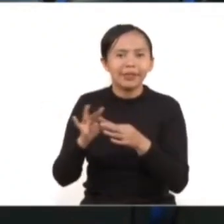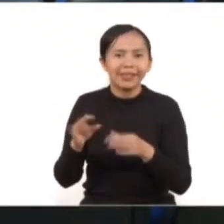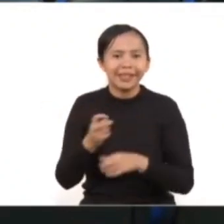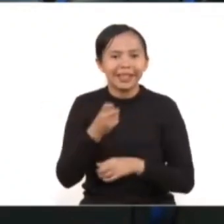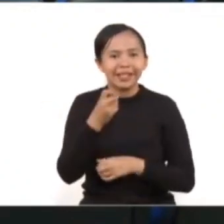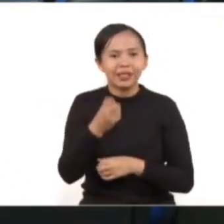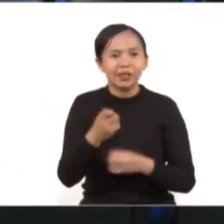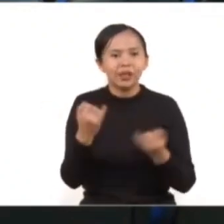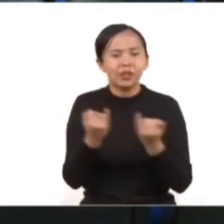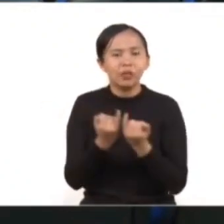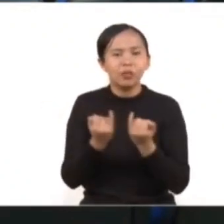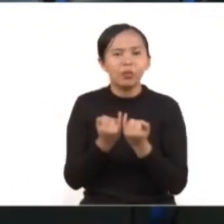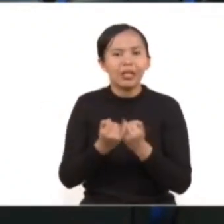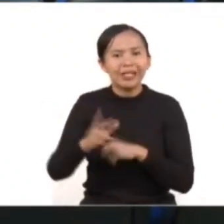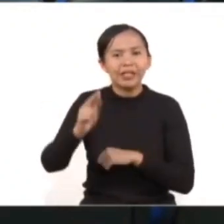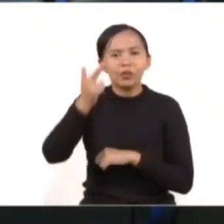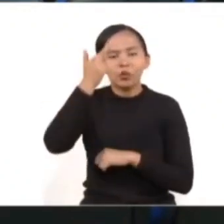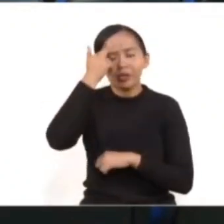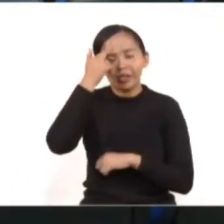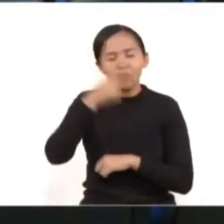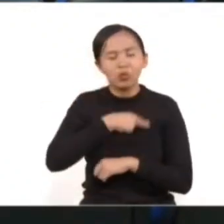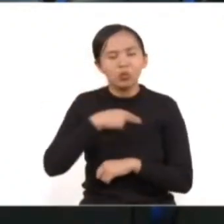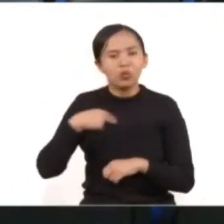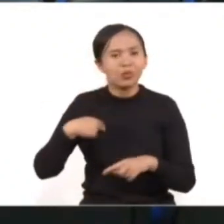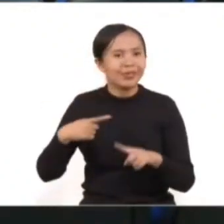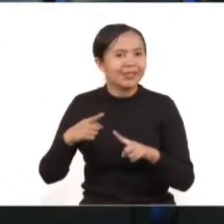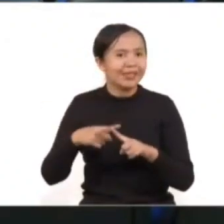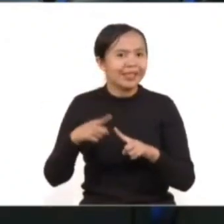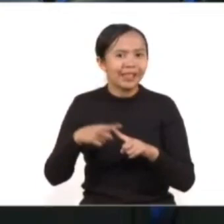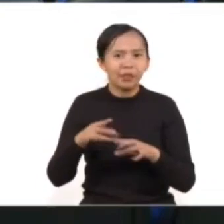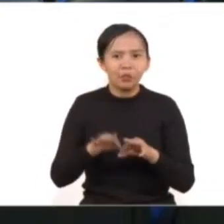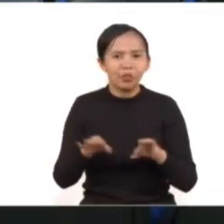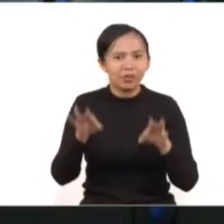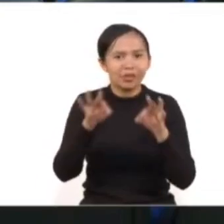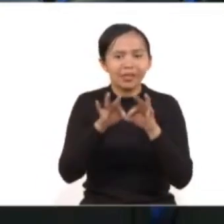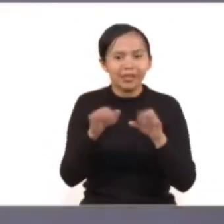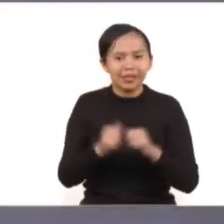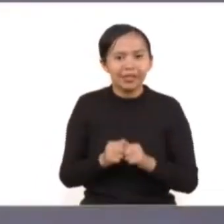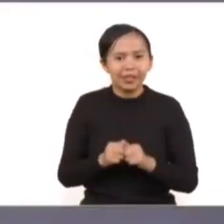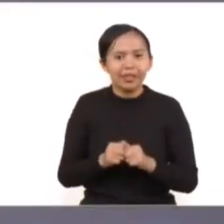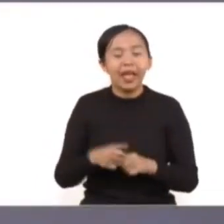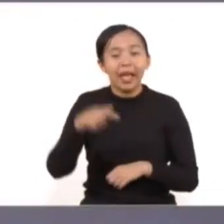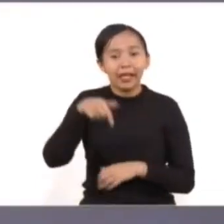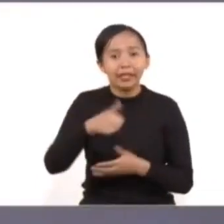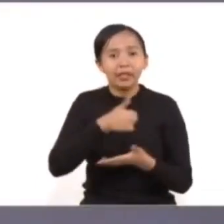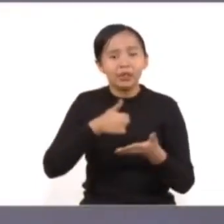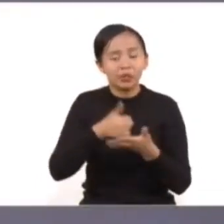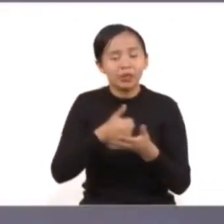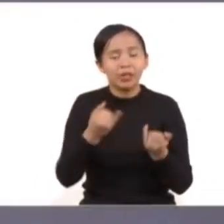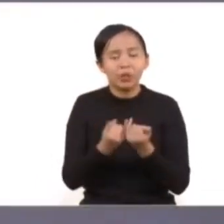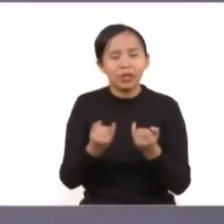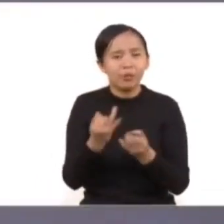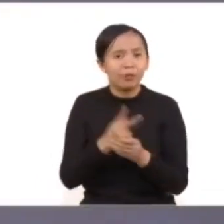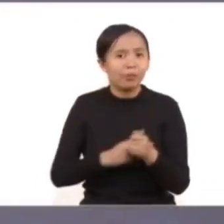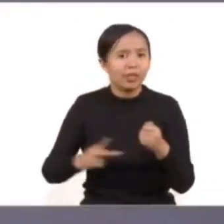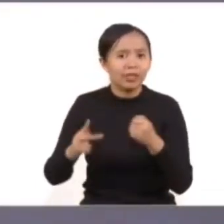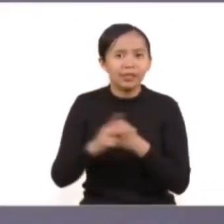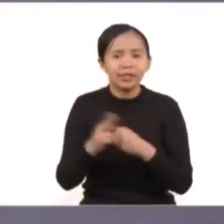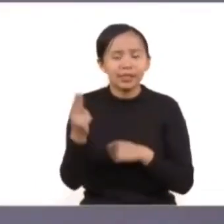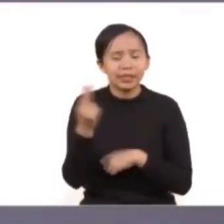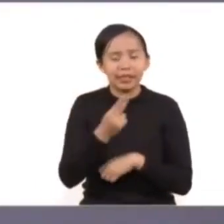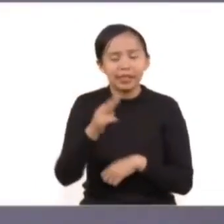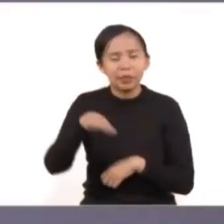y de asumir que tenemos una tarea enorme. Es un momento muy importante para la ciudad y para el país, hay que profundizar